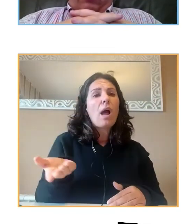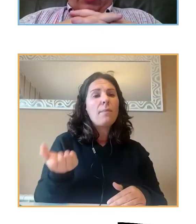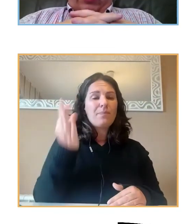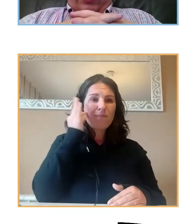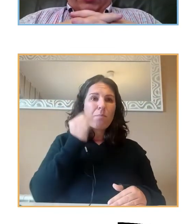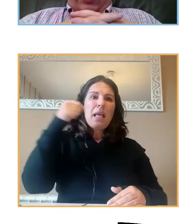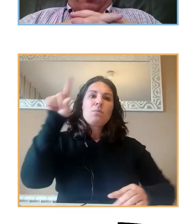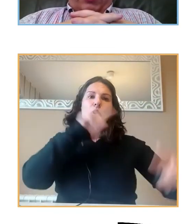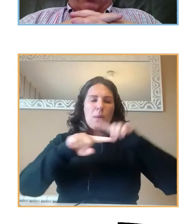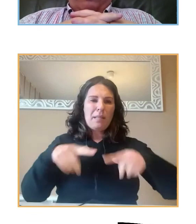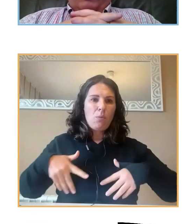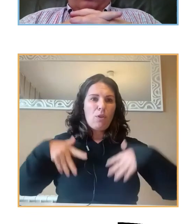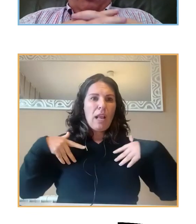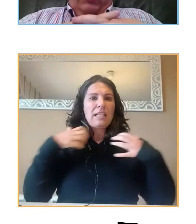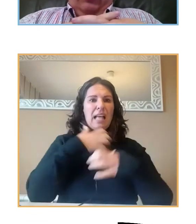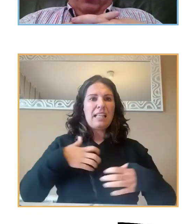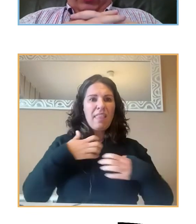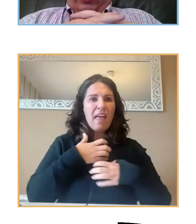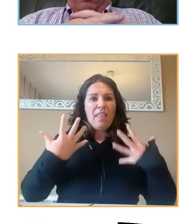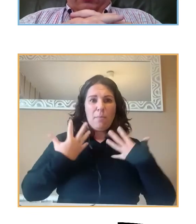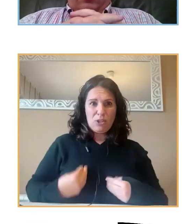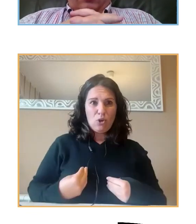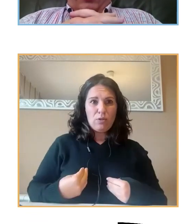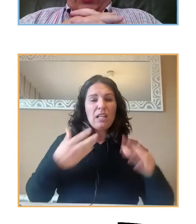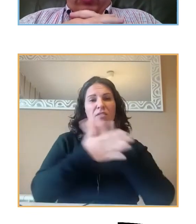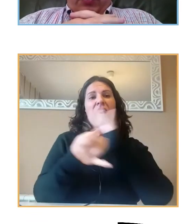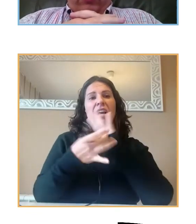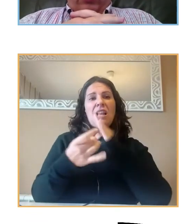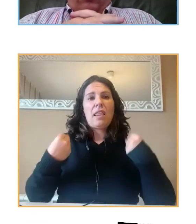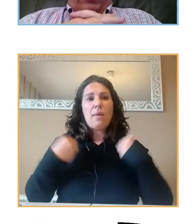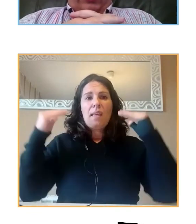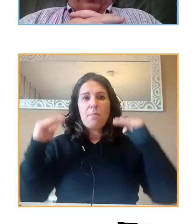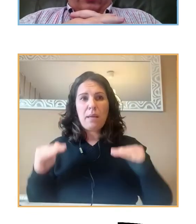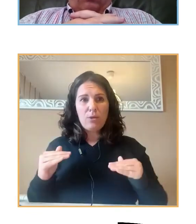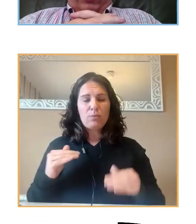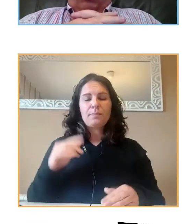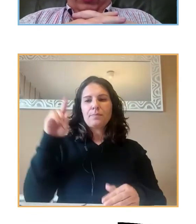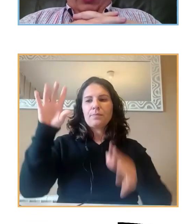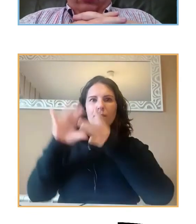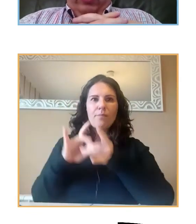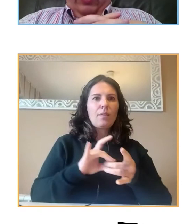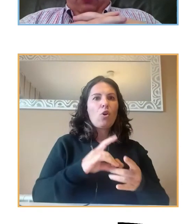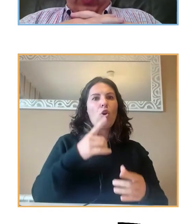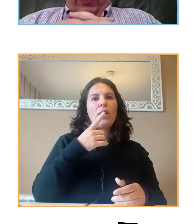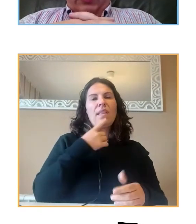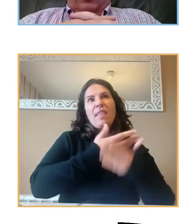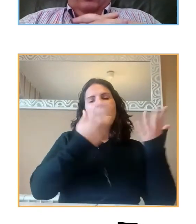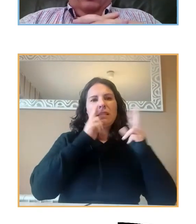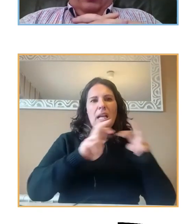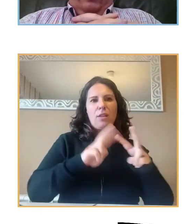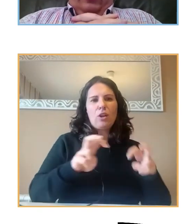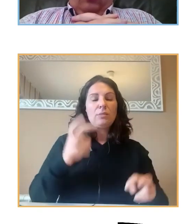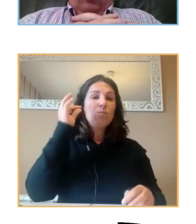problemas emocionales, de ansiedad y depresión, por lo tanto, menos calidad de vida. Esto también coincide con lo que dice la literatura, que suele asociar las mujeres